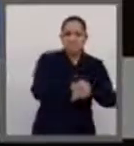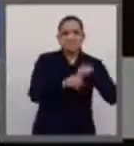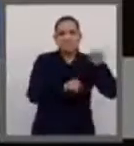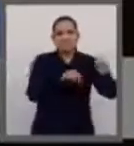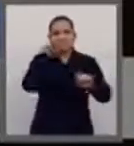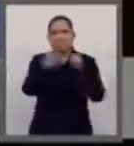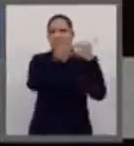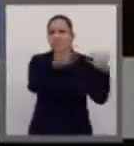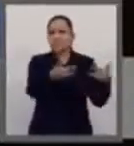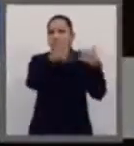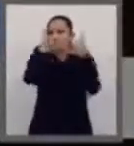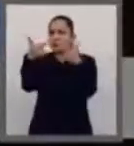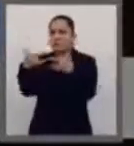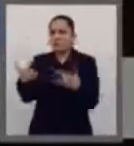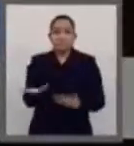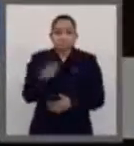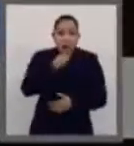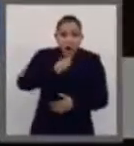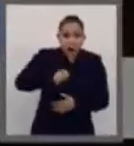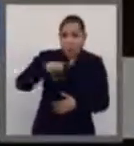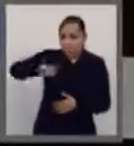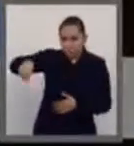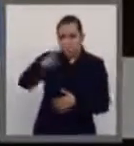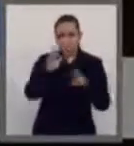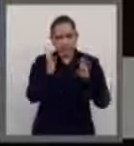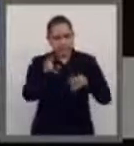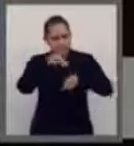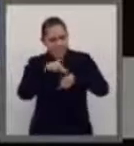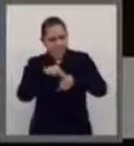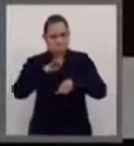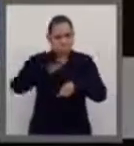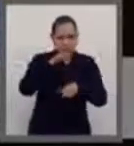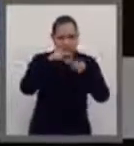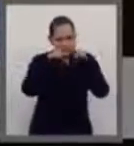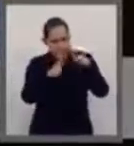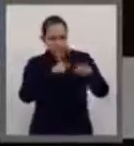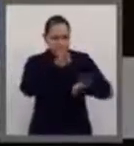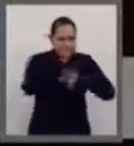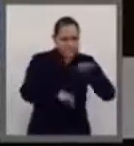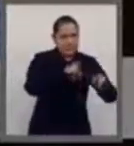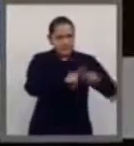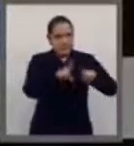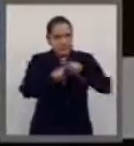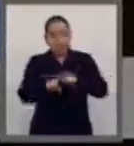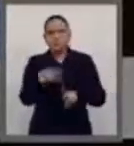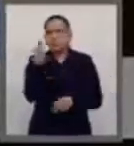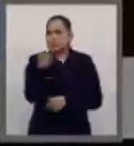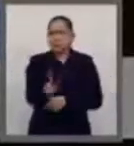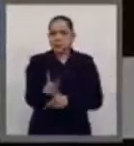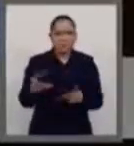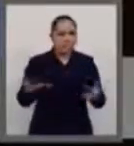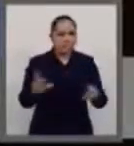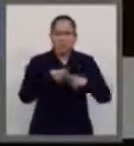los esfuerzos que se han hecho, las estadísticas siguen siendo alarmantes. El